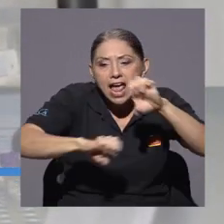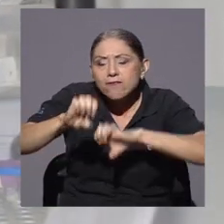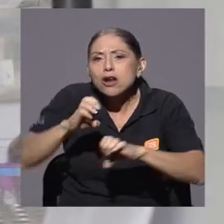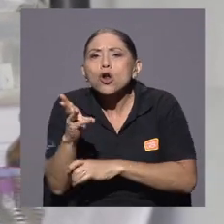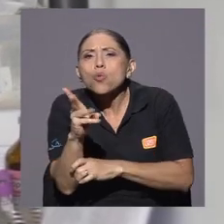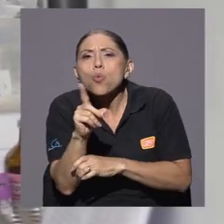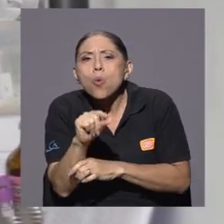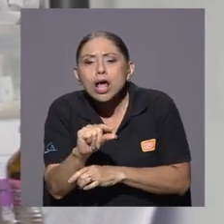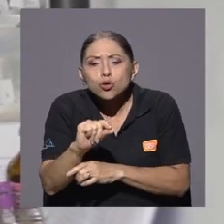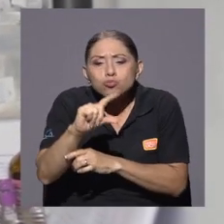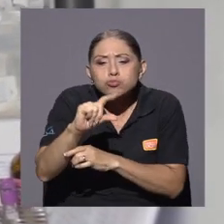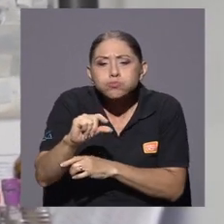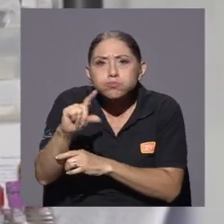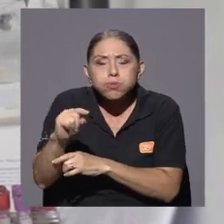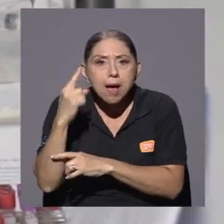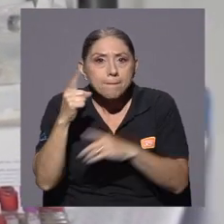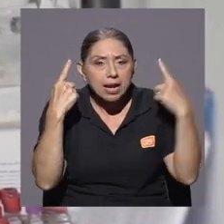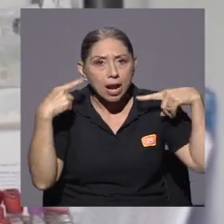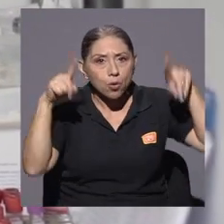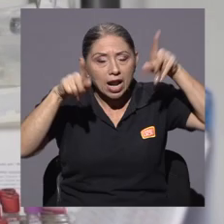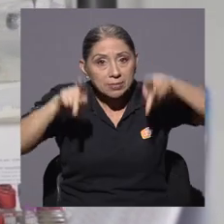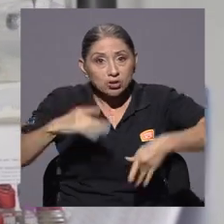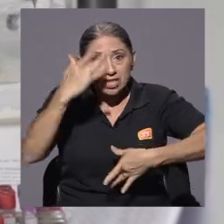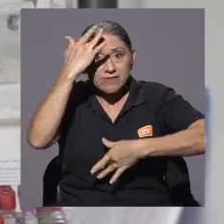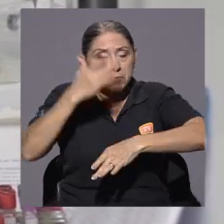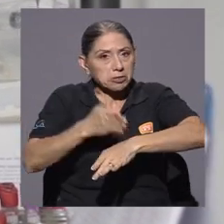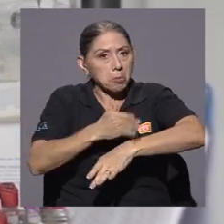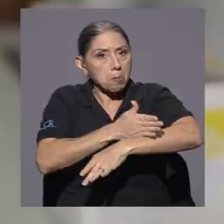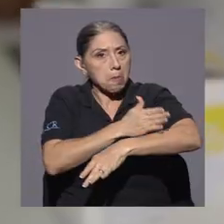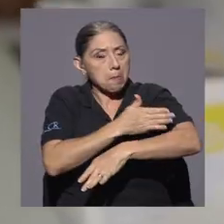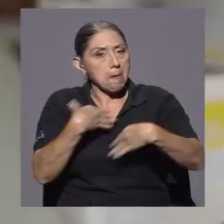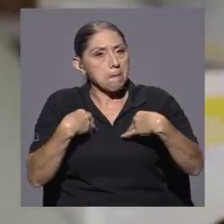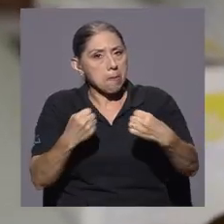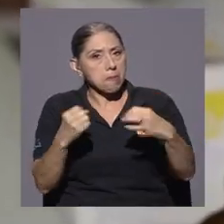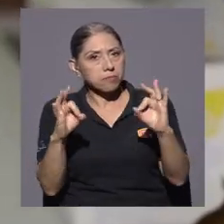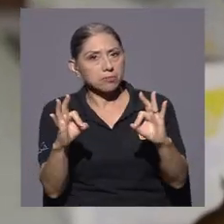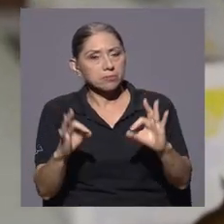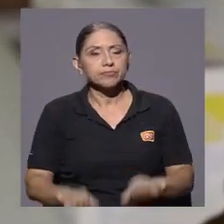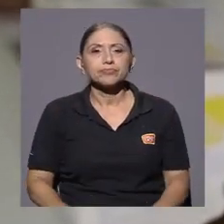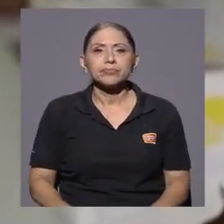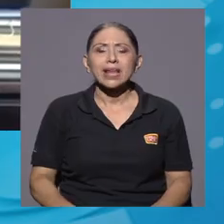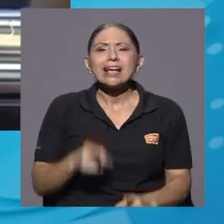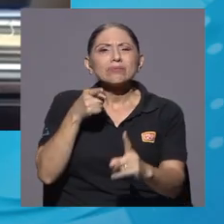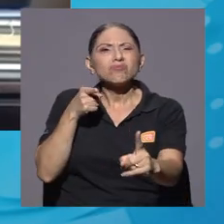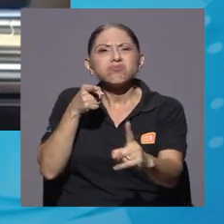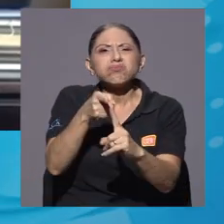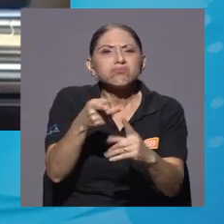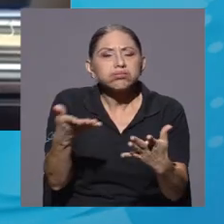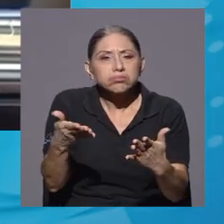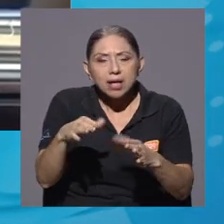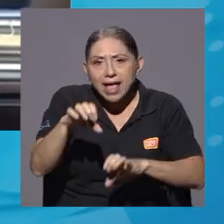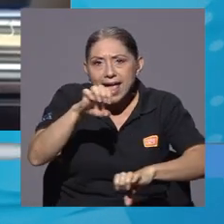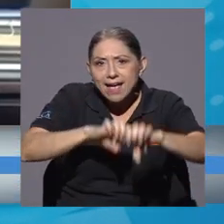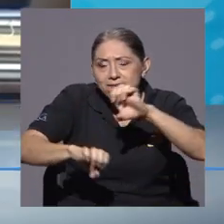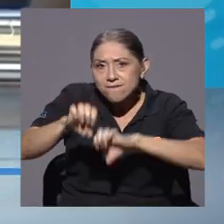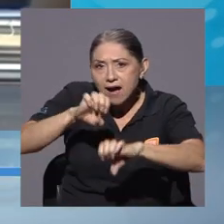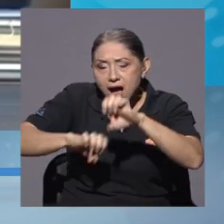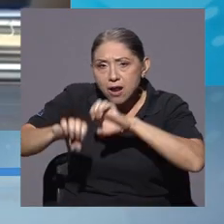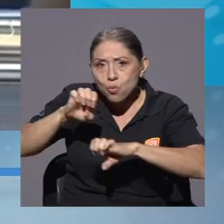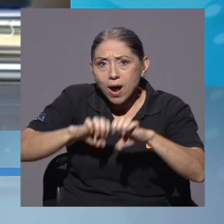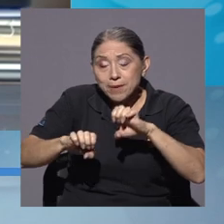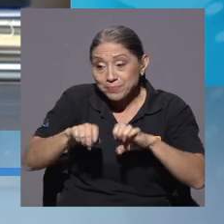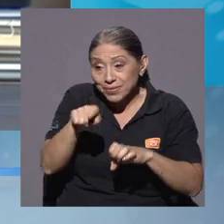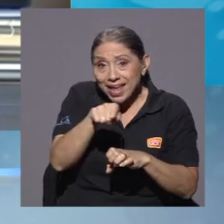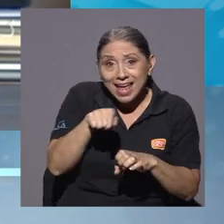evaluarán las dosis óptimas para lograr una mejoría clínica en los pacientes. Lo que se busca es evaluar ahora la